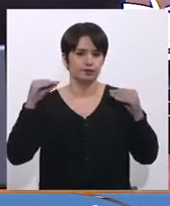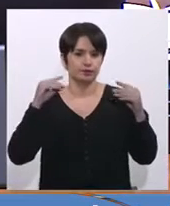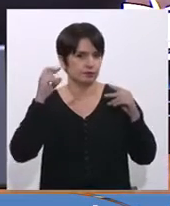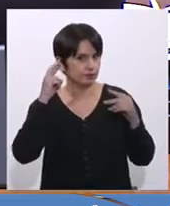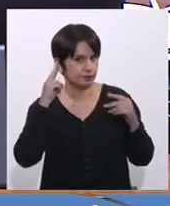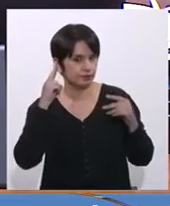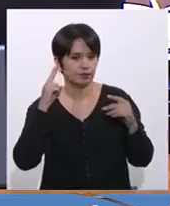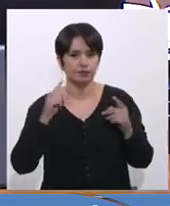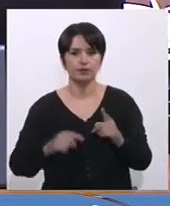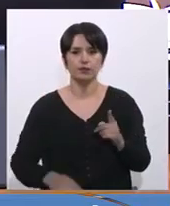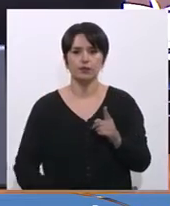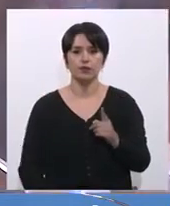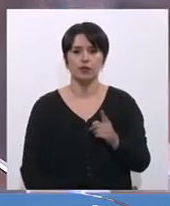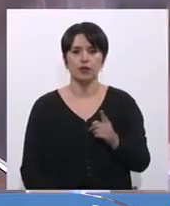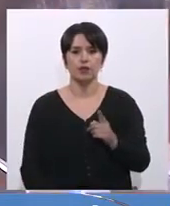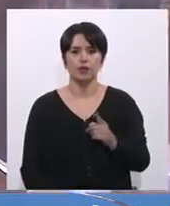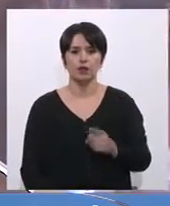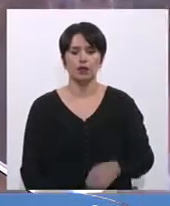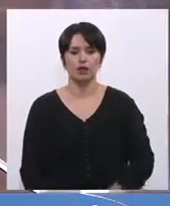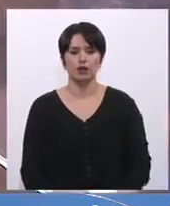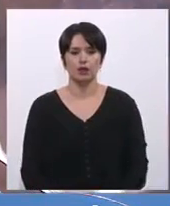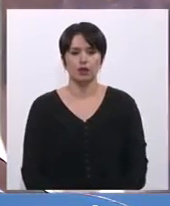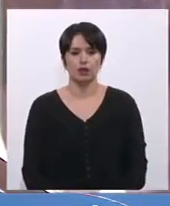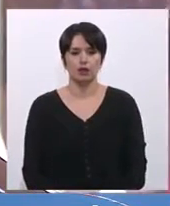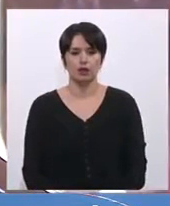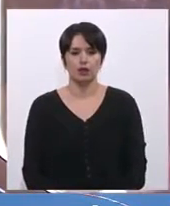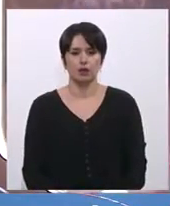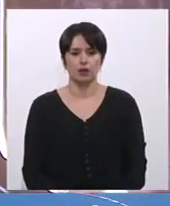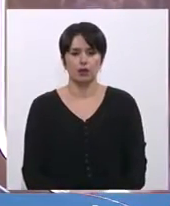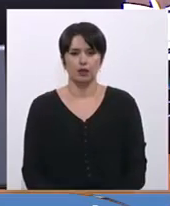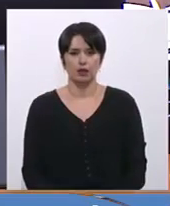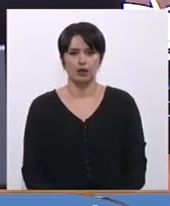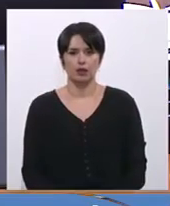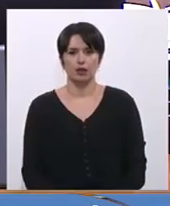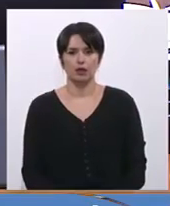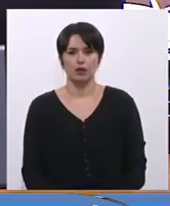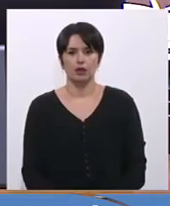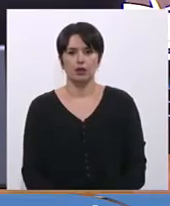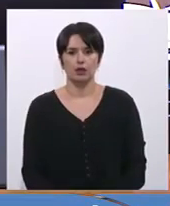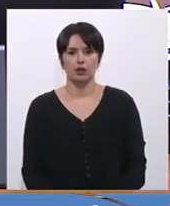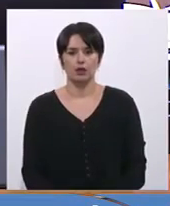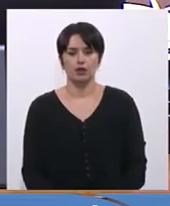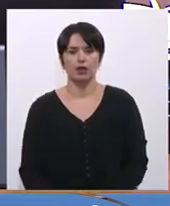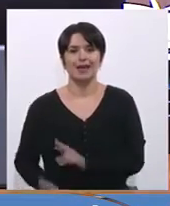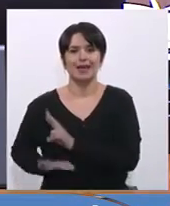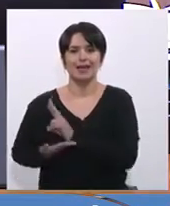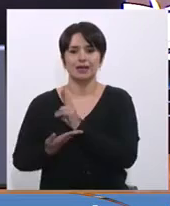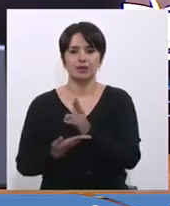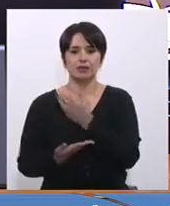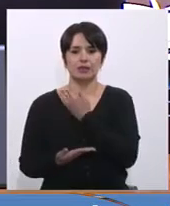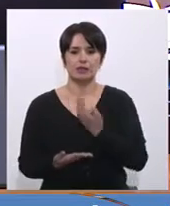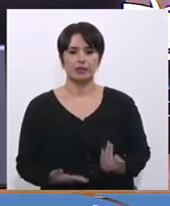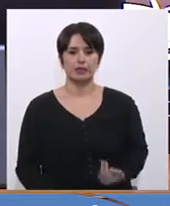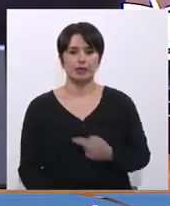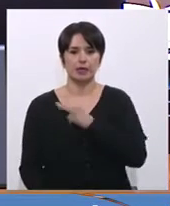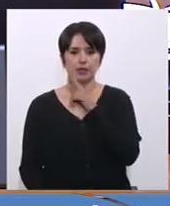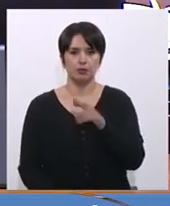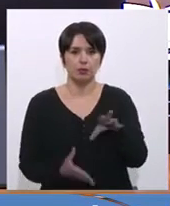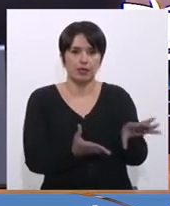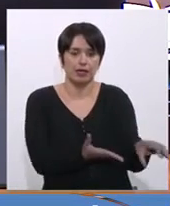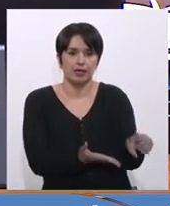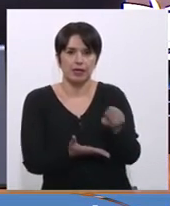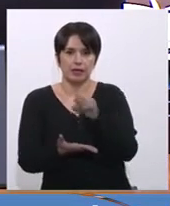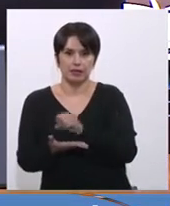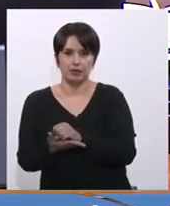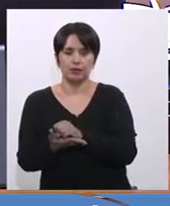El Ejecutivo la hace suya y en su momento la ingresará, ahora de acuerdo a la sala que la puede